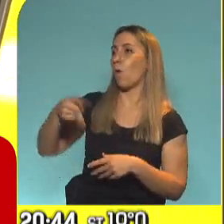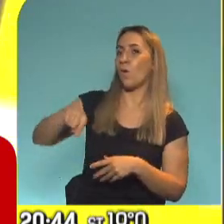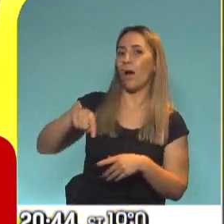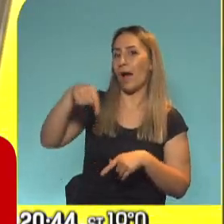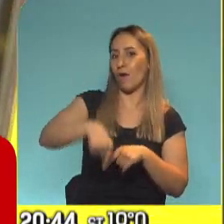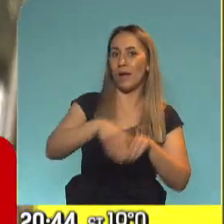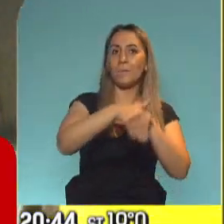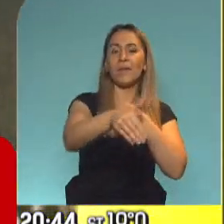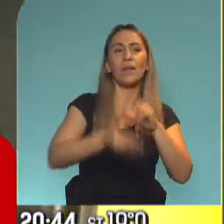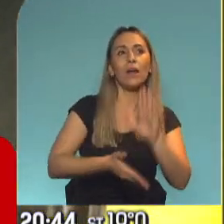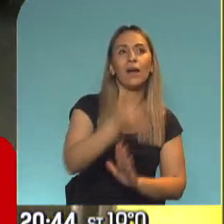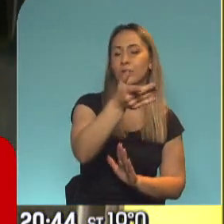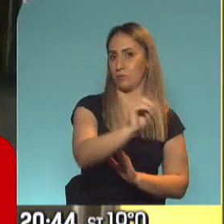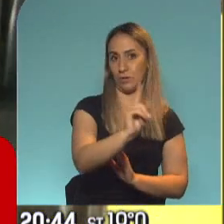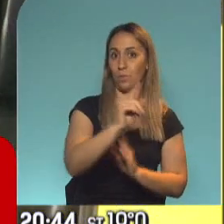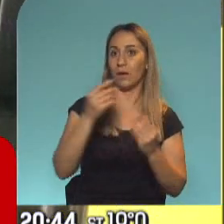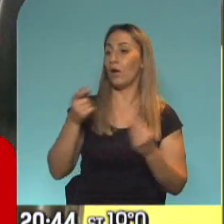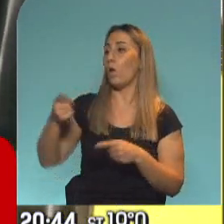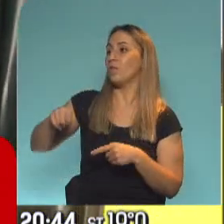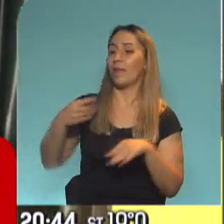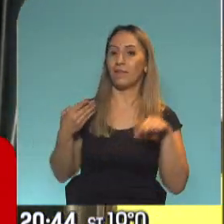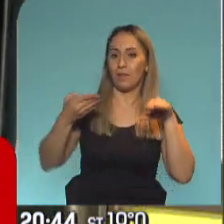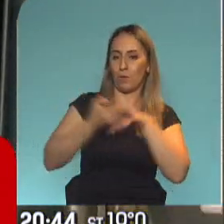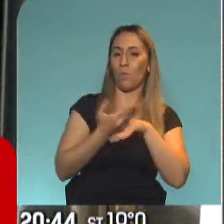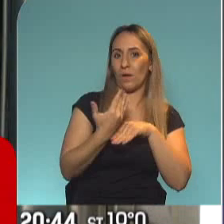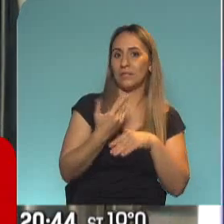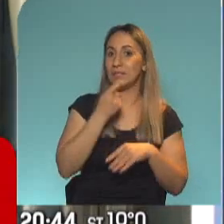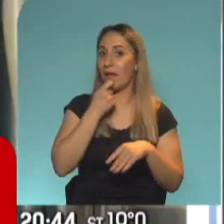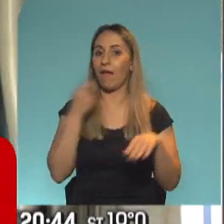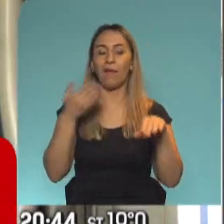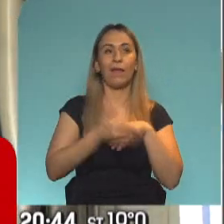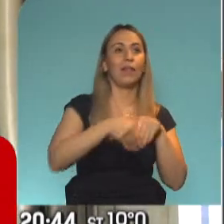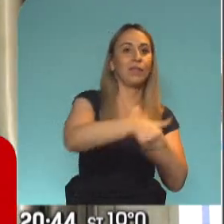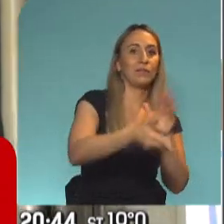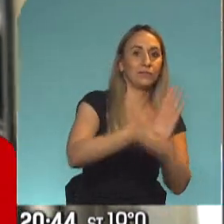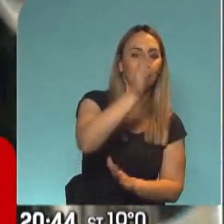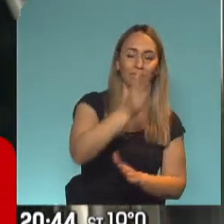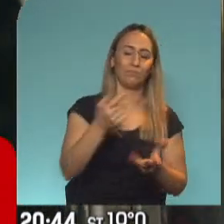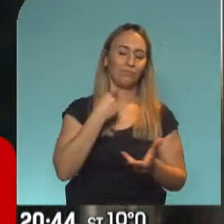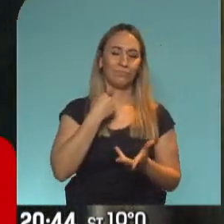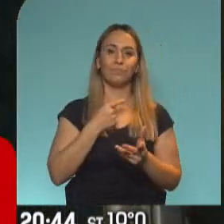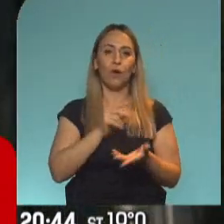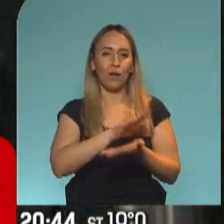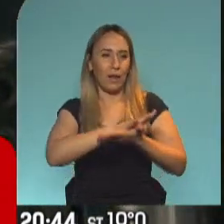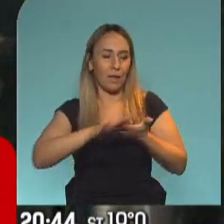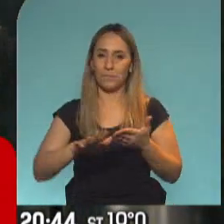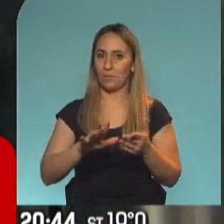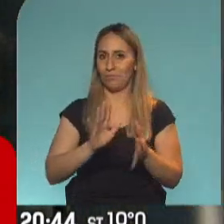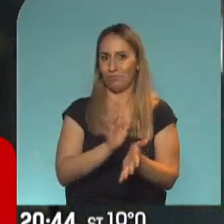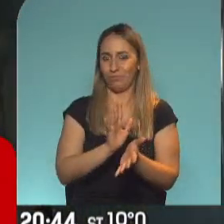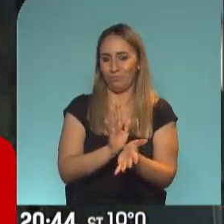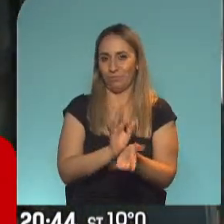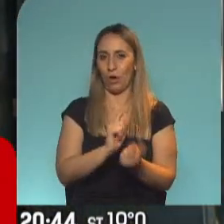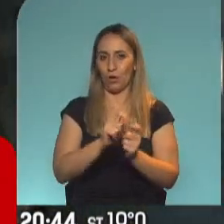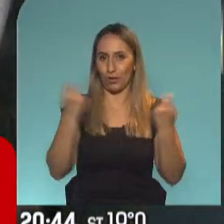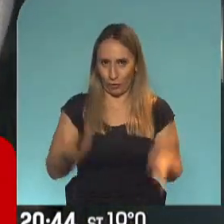se rompería la línea de desinfección. Pero bueno, la alfombra desinfectante. Por supuesto, todas las indicaciones que